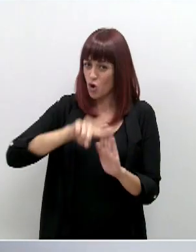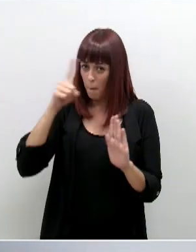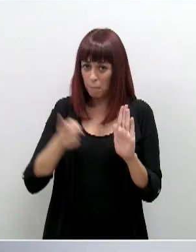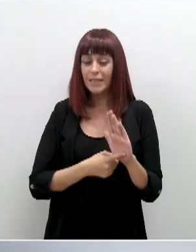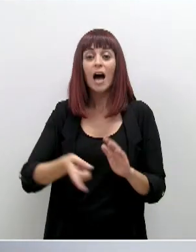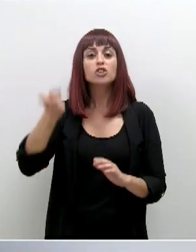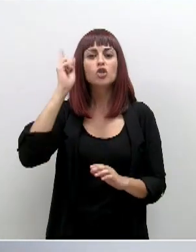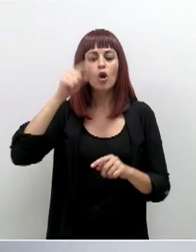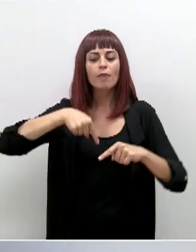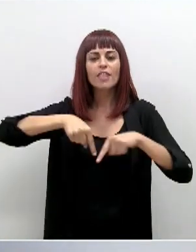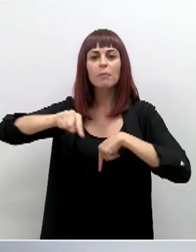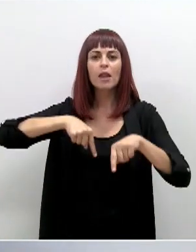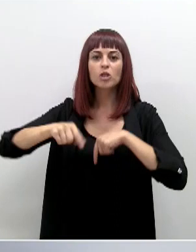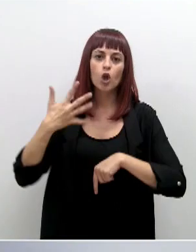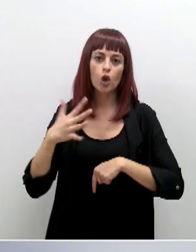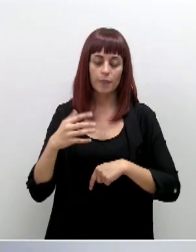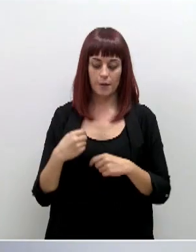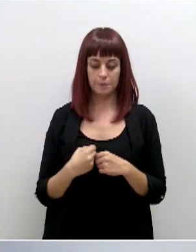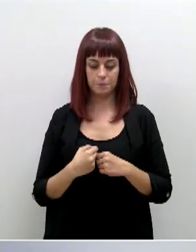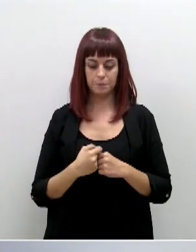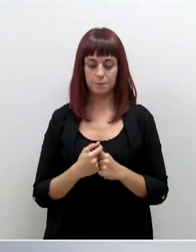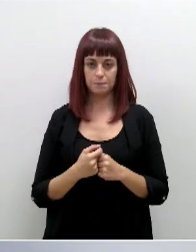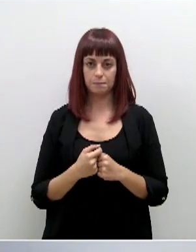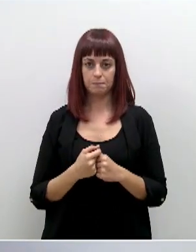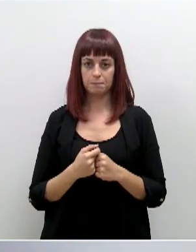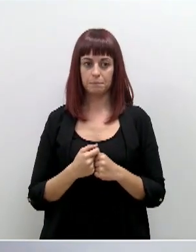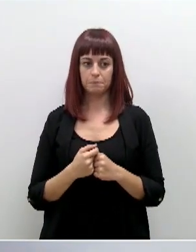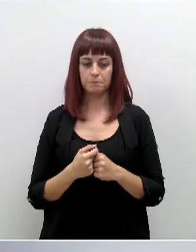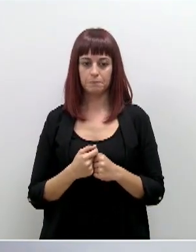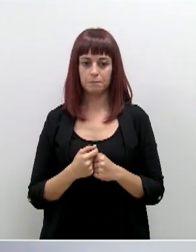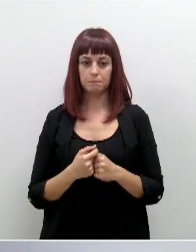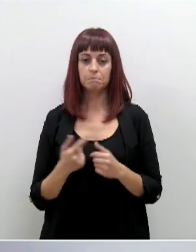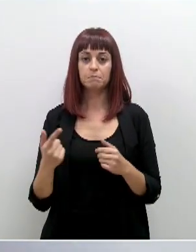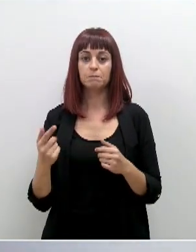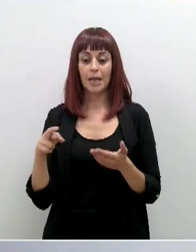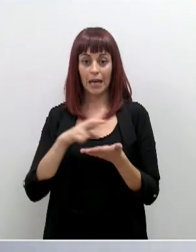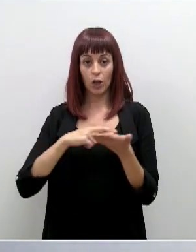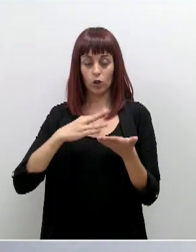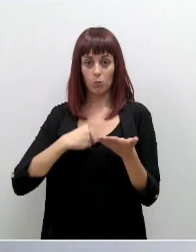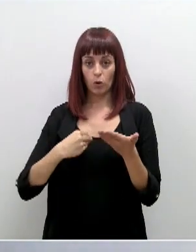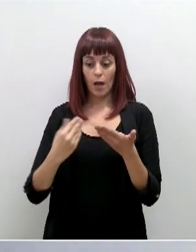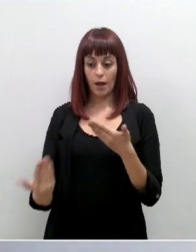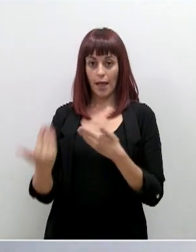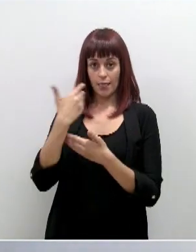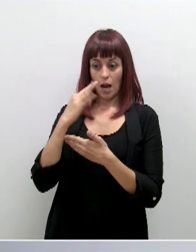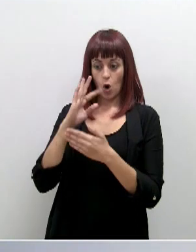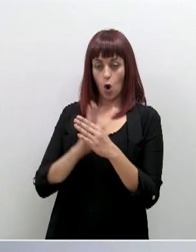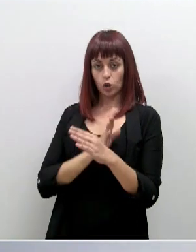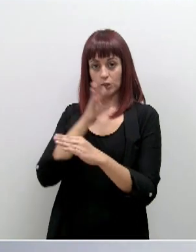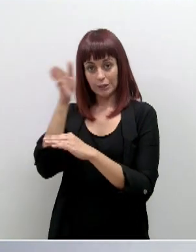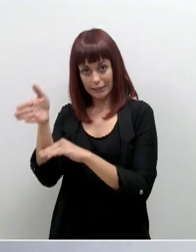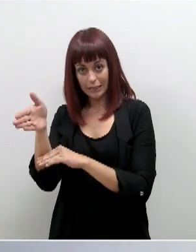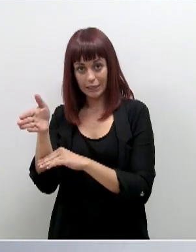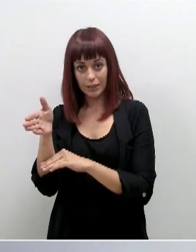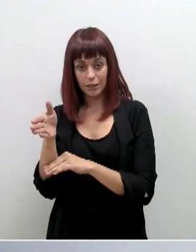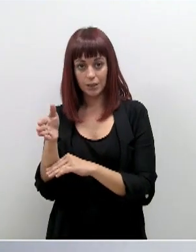permitirán los desplazamientos, tanto hacia adentro, llegada a la región como salir de la región y de la